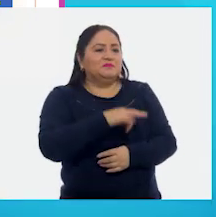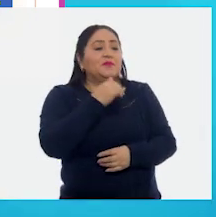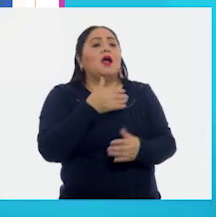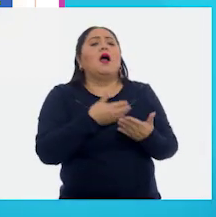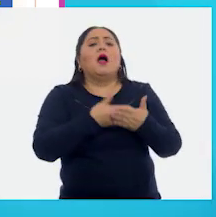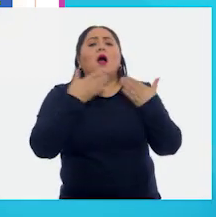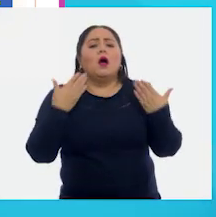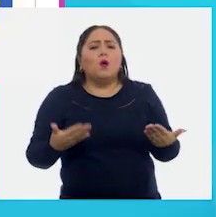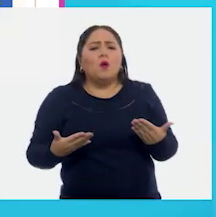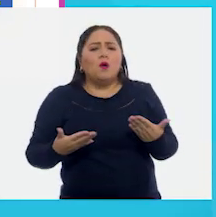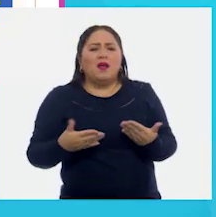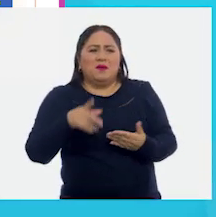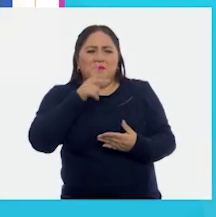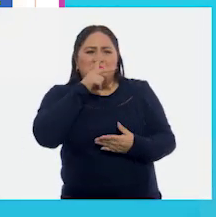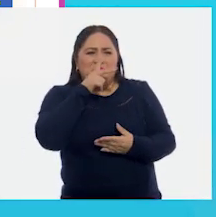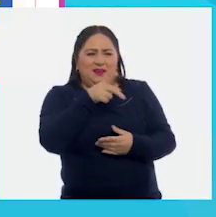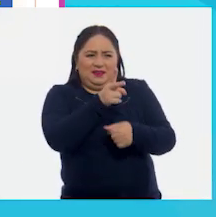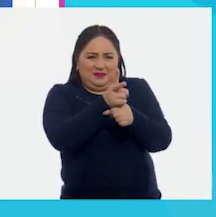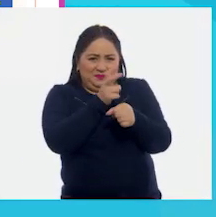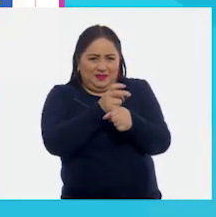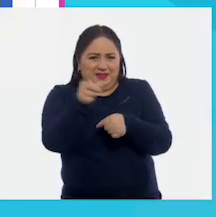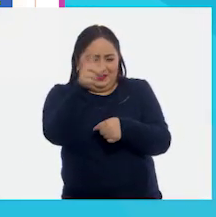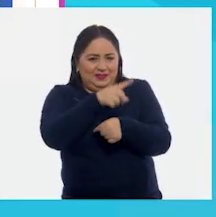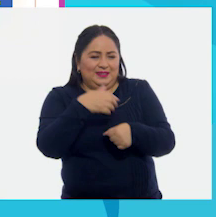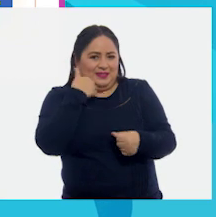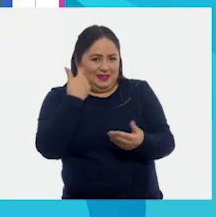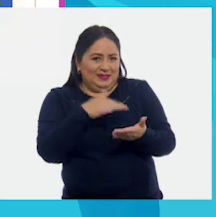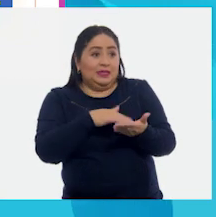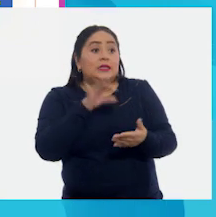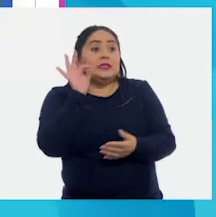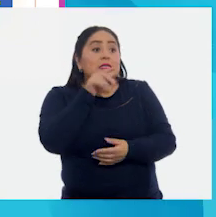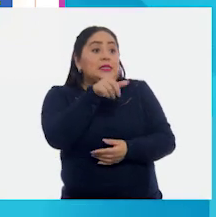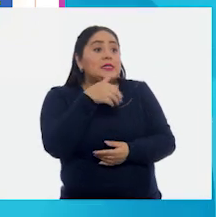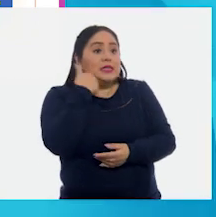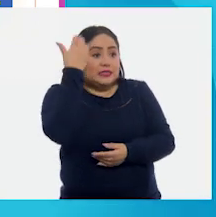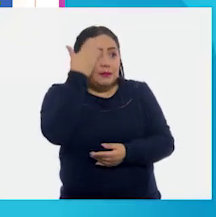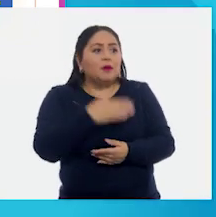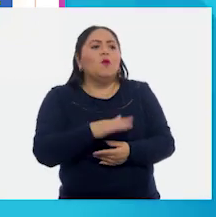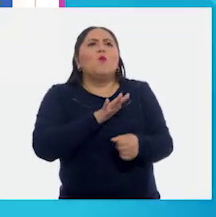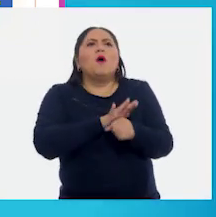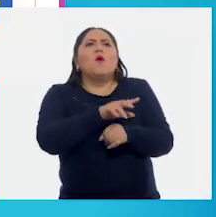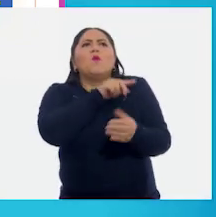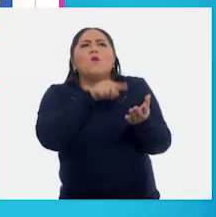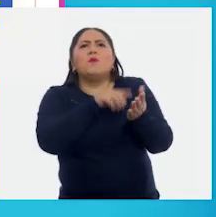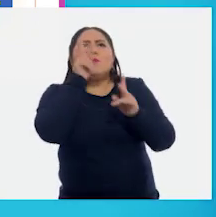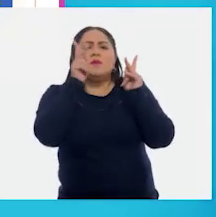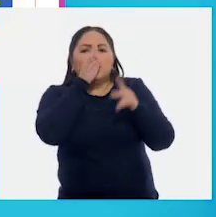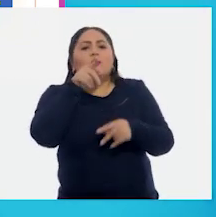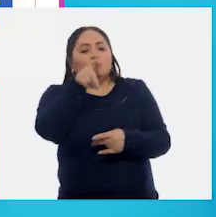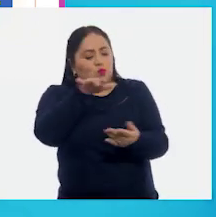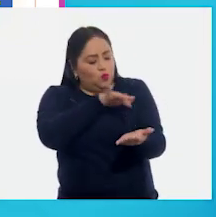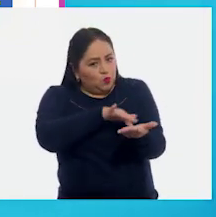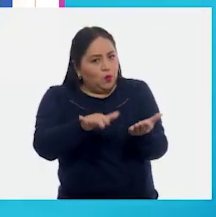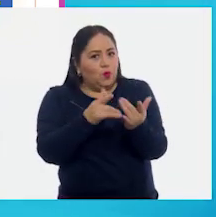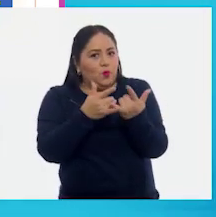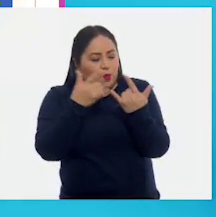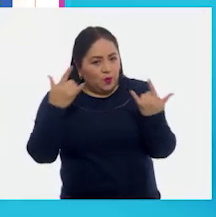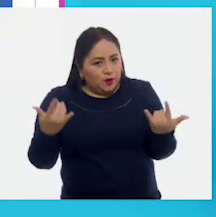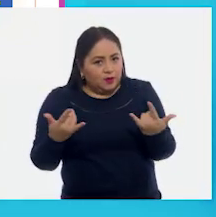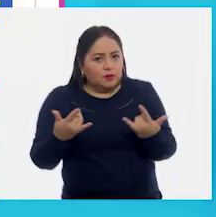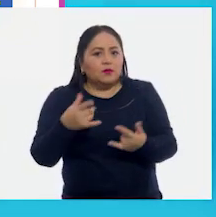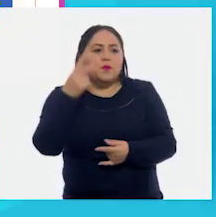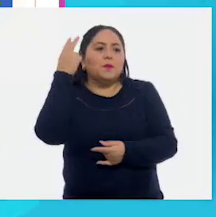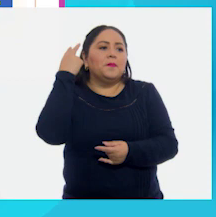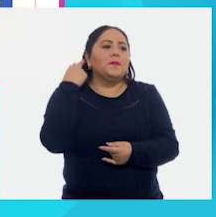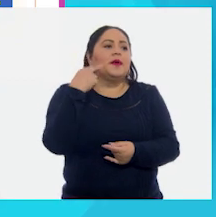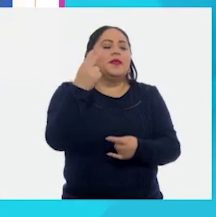Ahora, esa frase que invita a leerlo. Si quieres saber qué lugares visitaron, lee el cuento Un